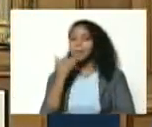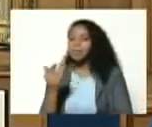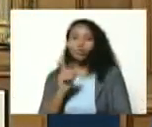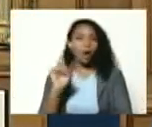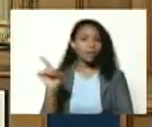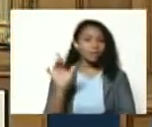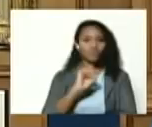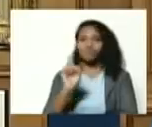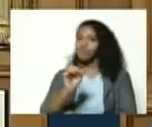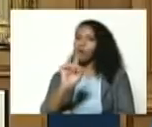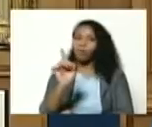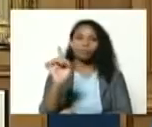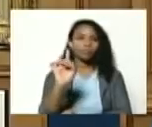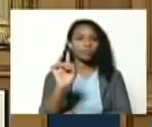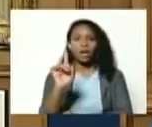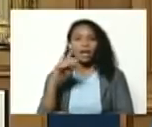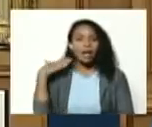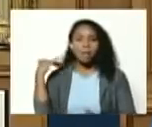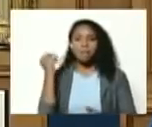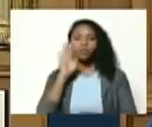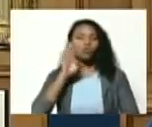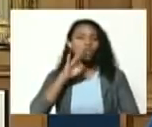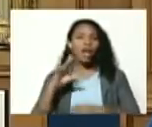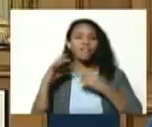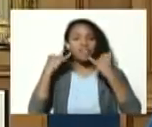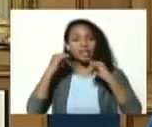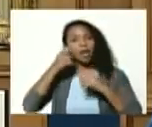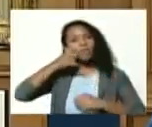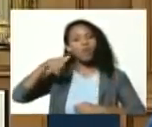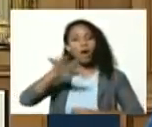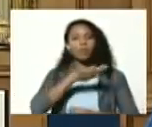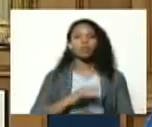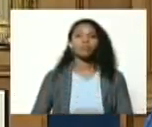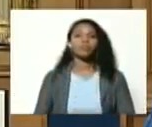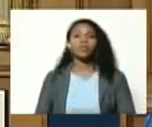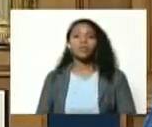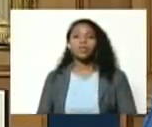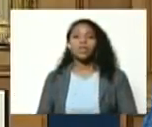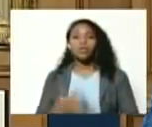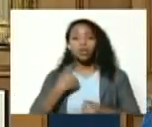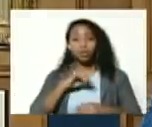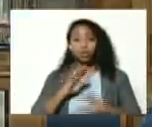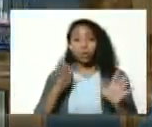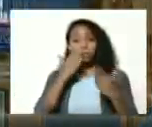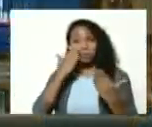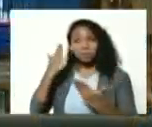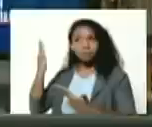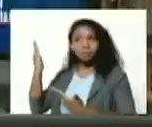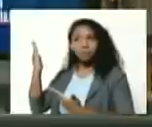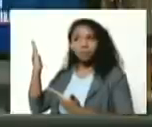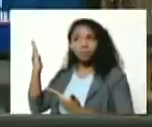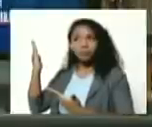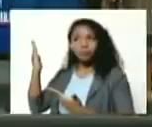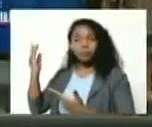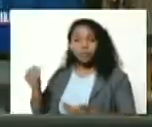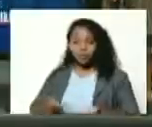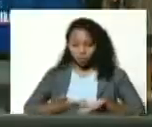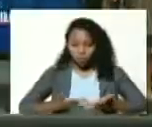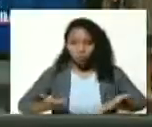que manchen la fiesta de nuestro pueblo aquí está miren la historia viva